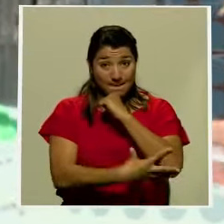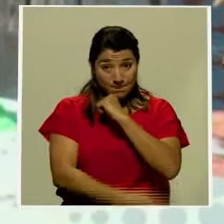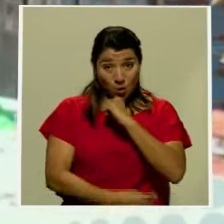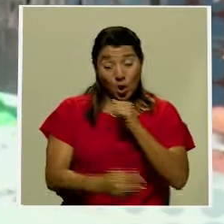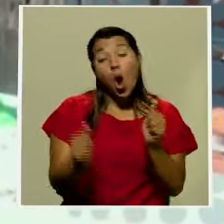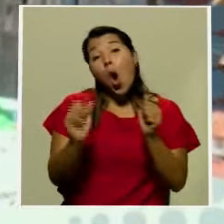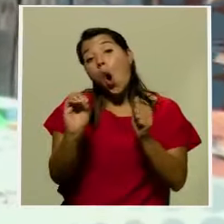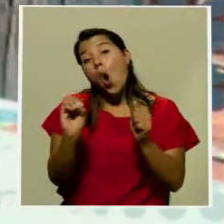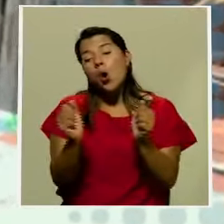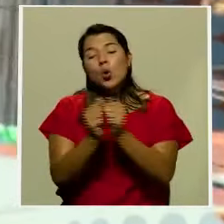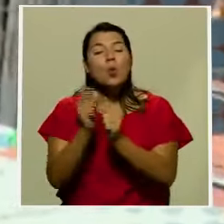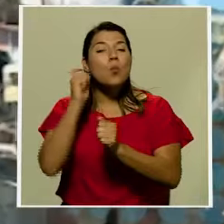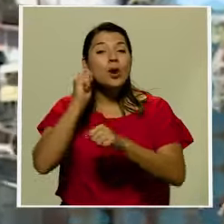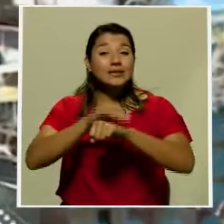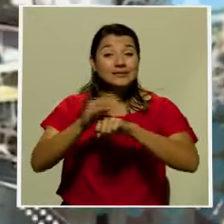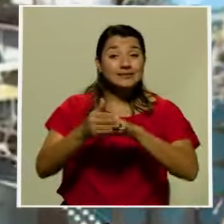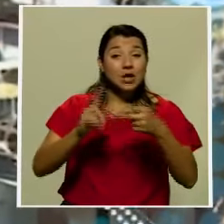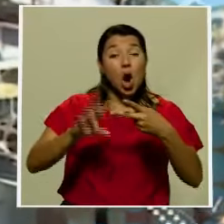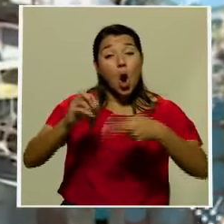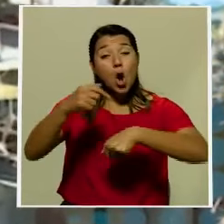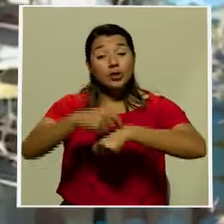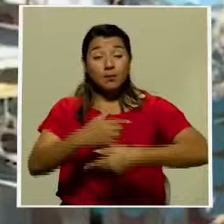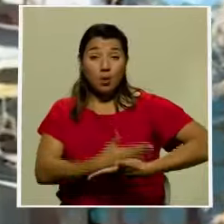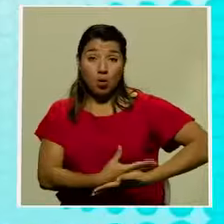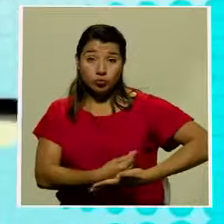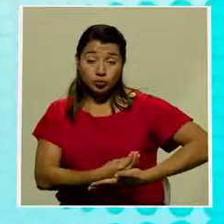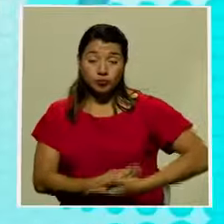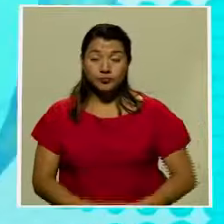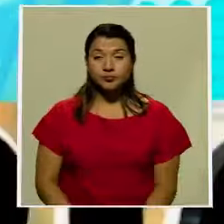mujeres en estado de gestación o periodo de lactancia.